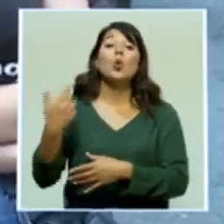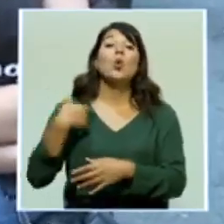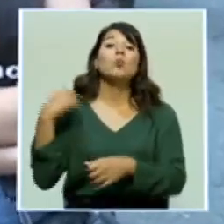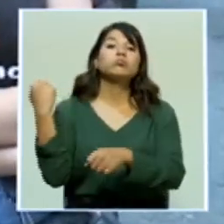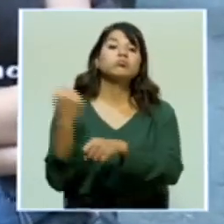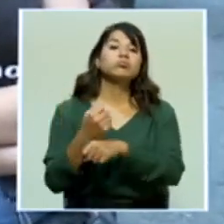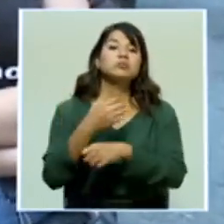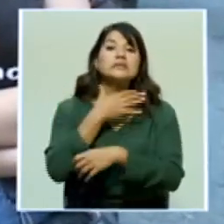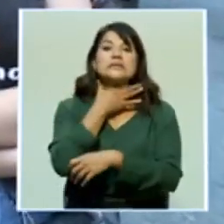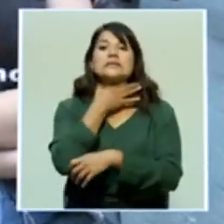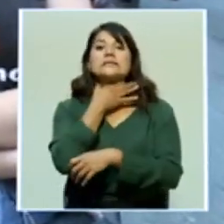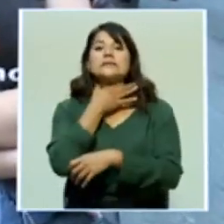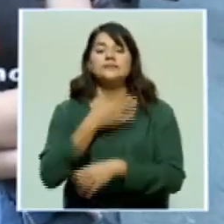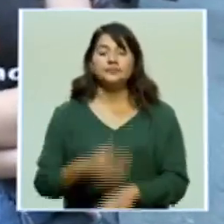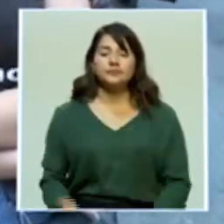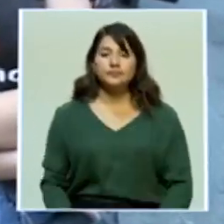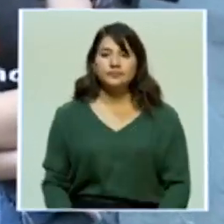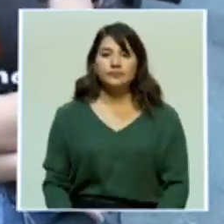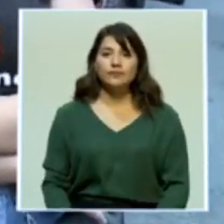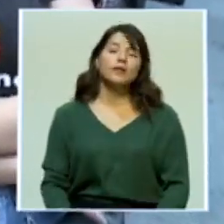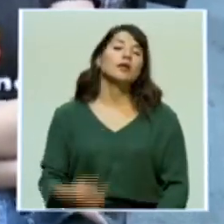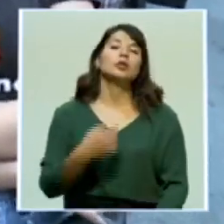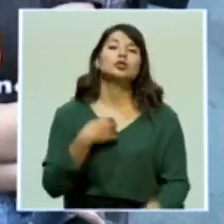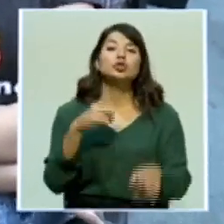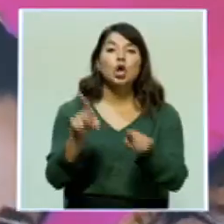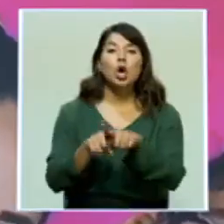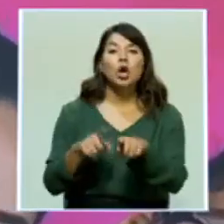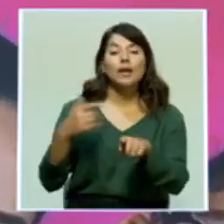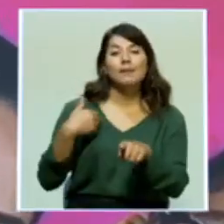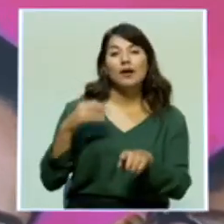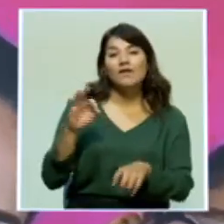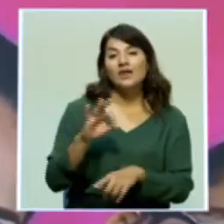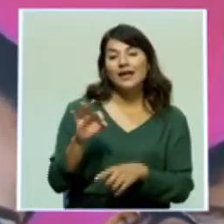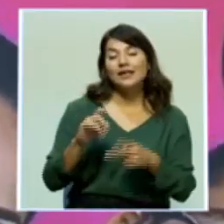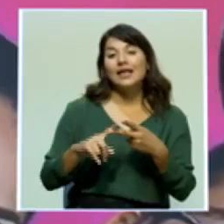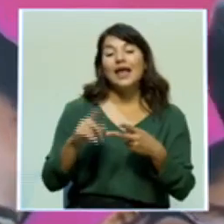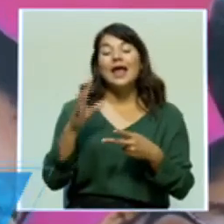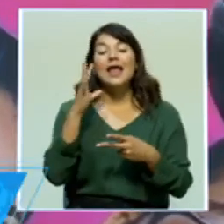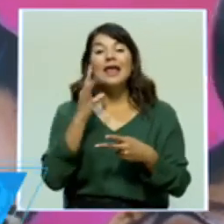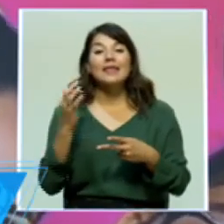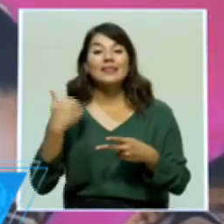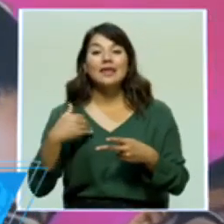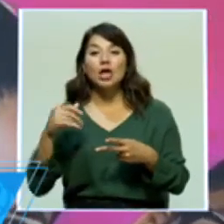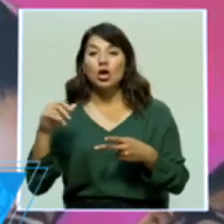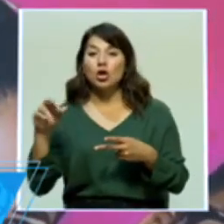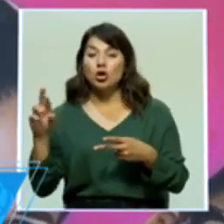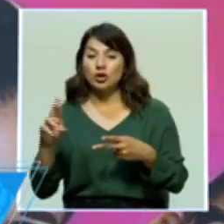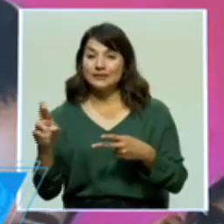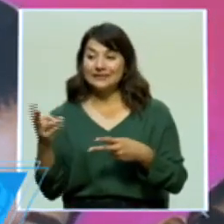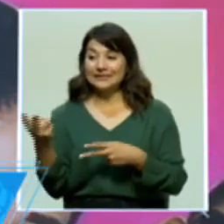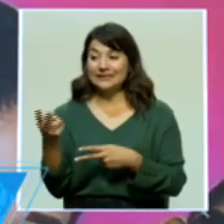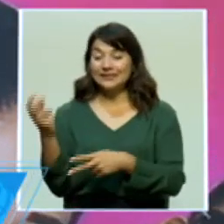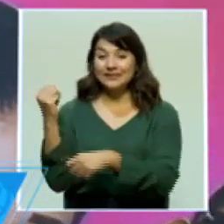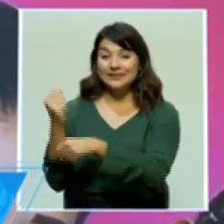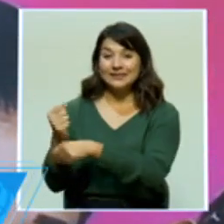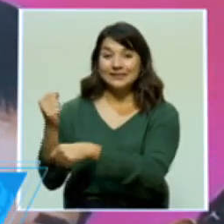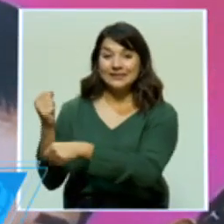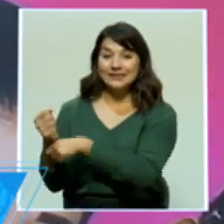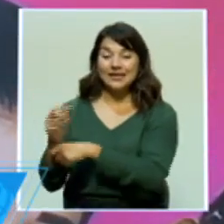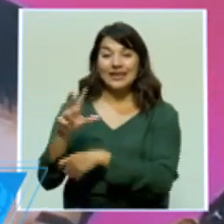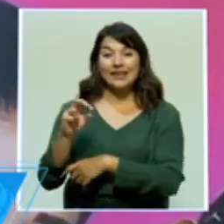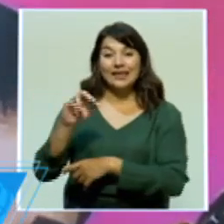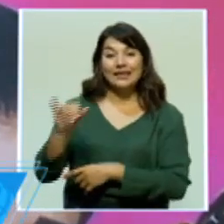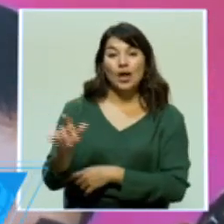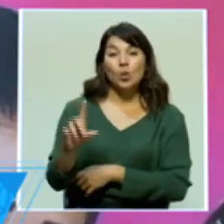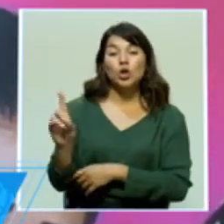estrangulamiento. Ok, bueno, yo soy el hermano de Fernanda, soy el tío de Raixa, ellas fueron asesinadas el 30 de julio en